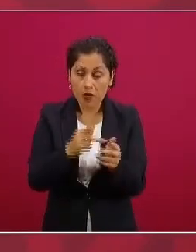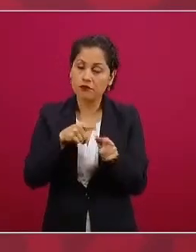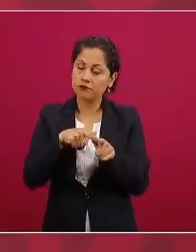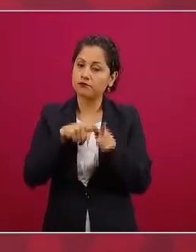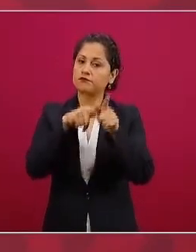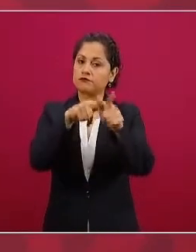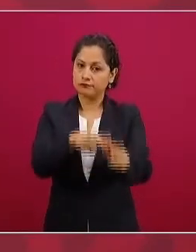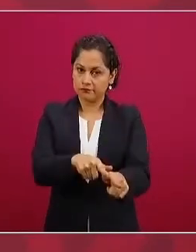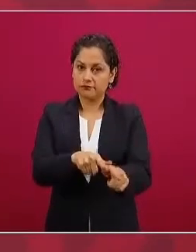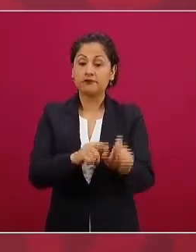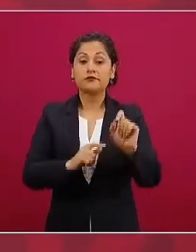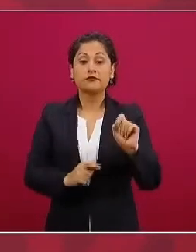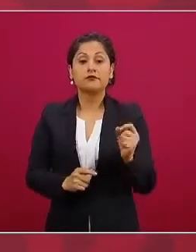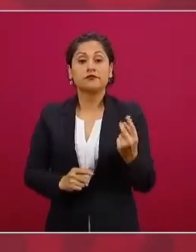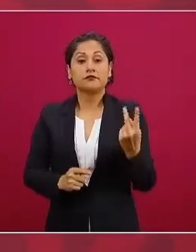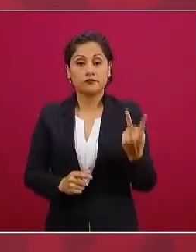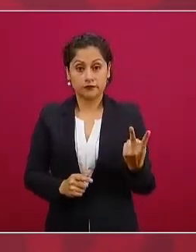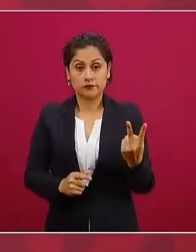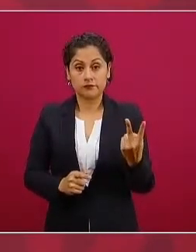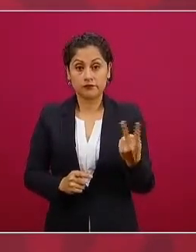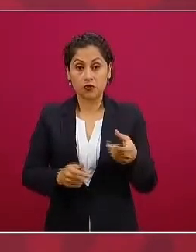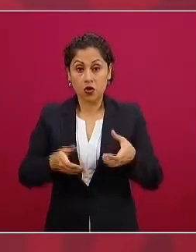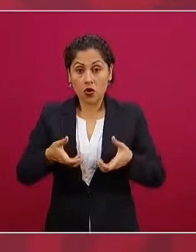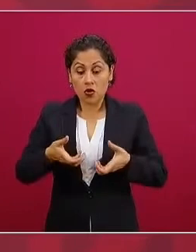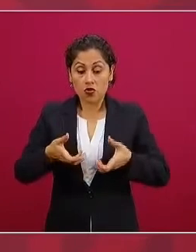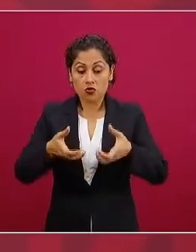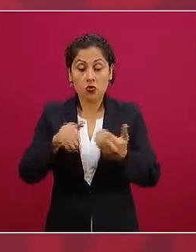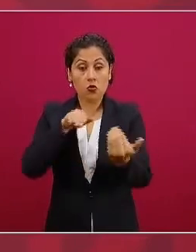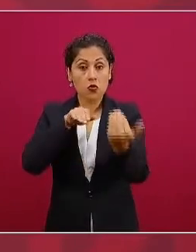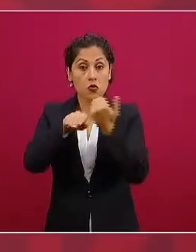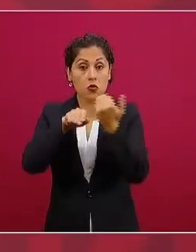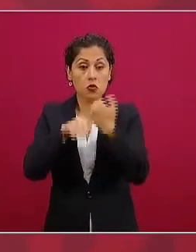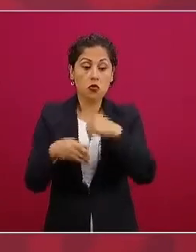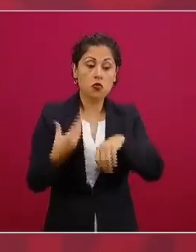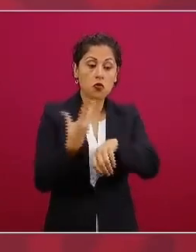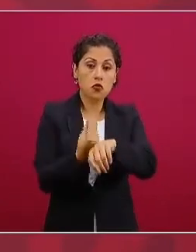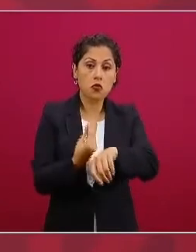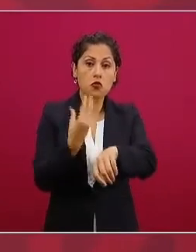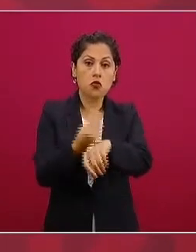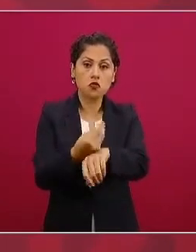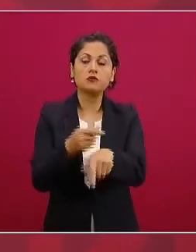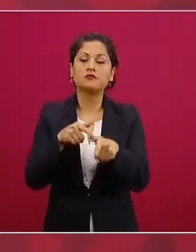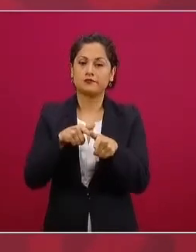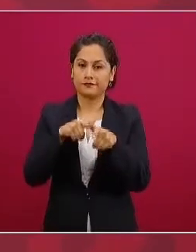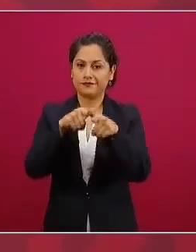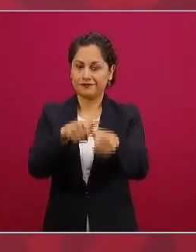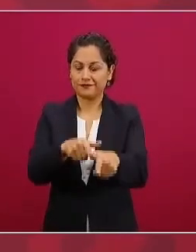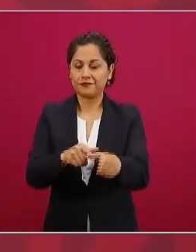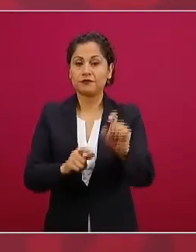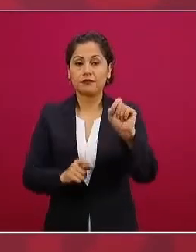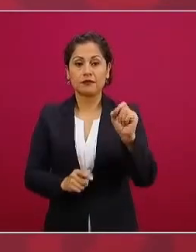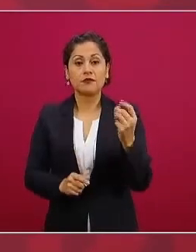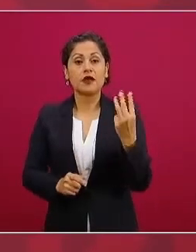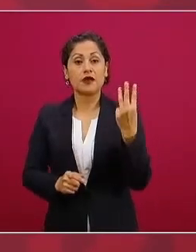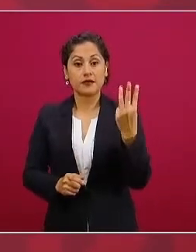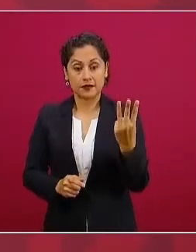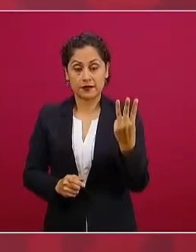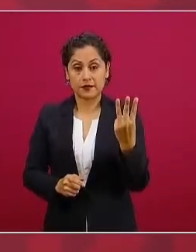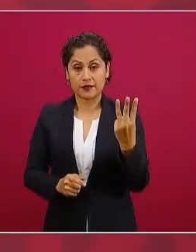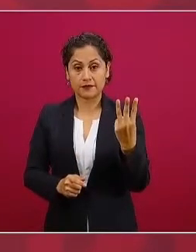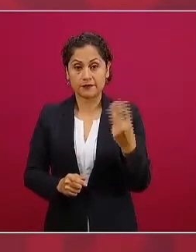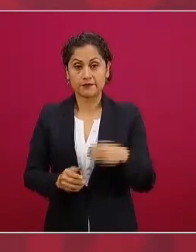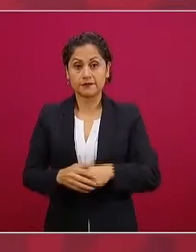mantenimiento y conservación de carreteras. Veintitrés, caminos